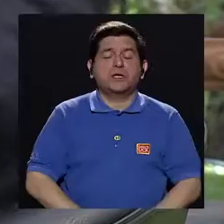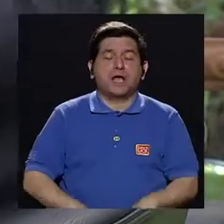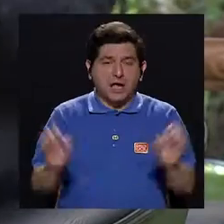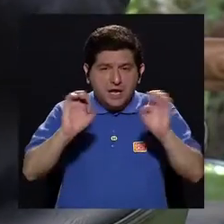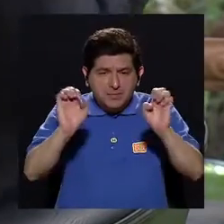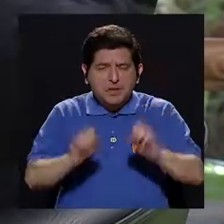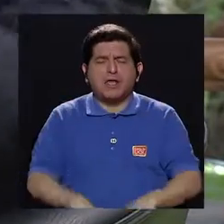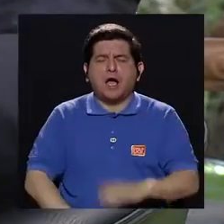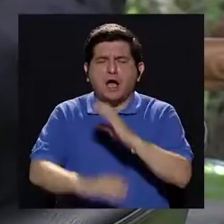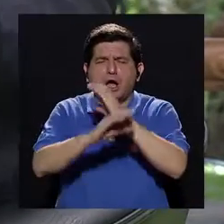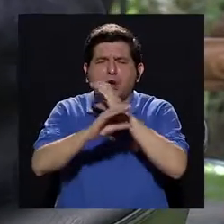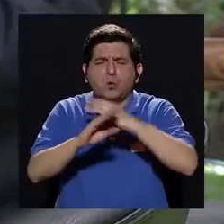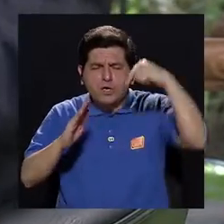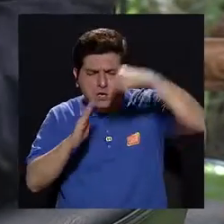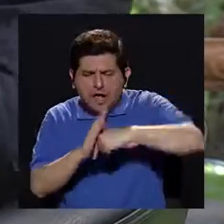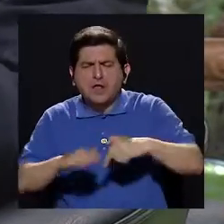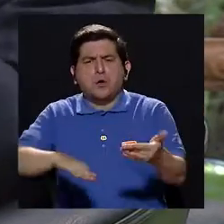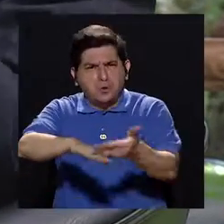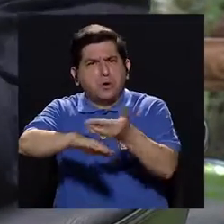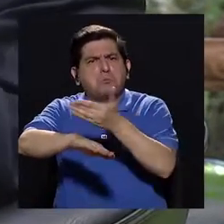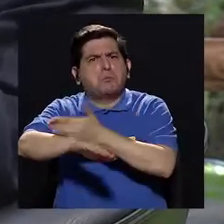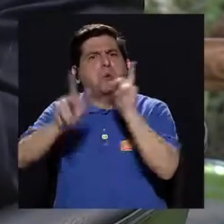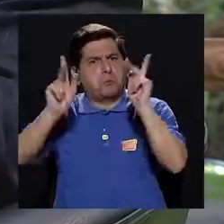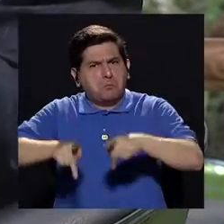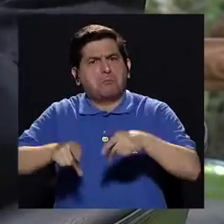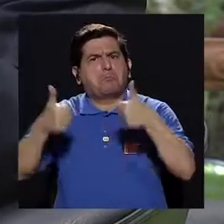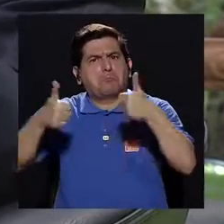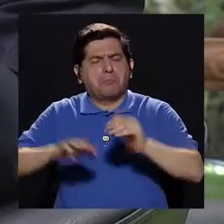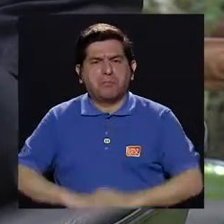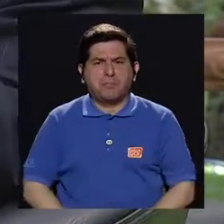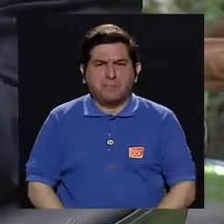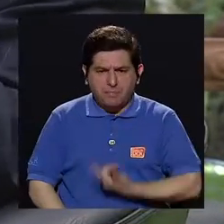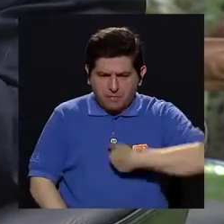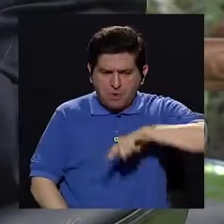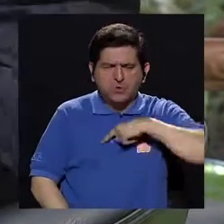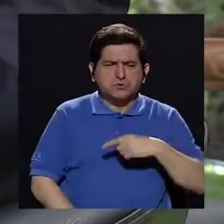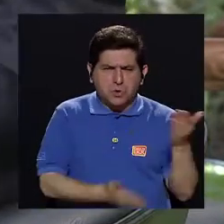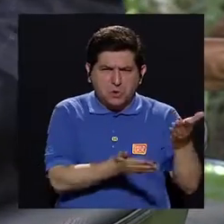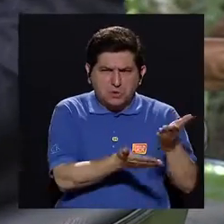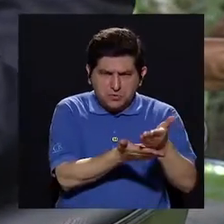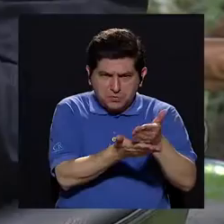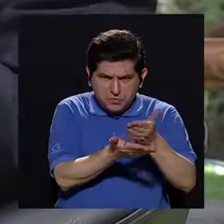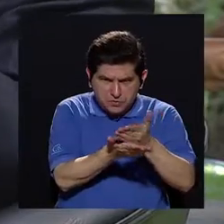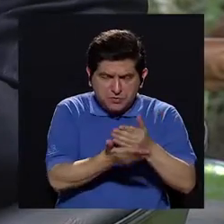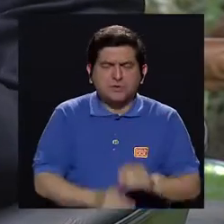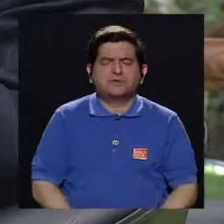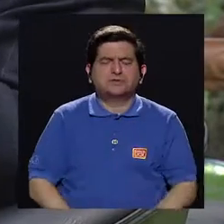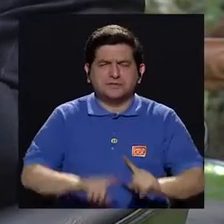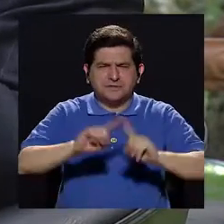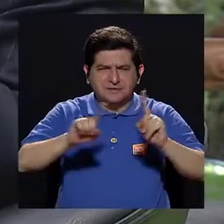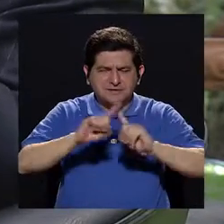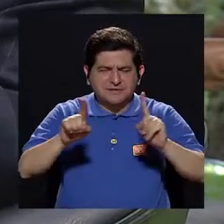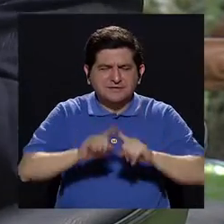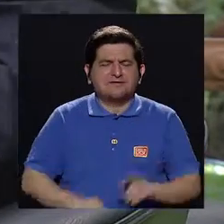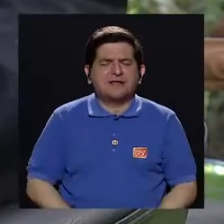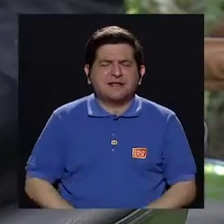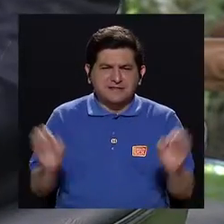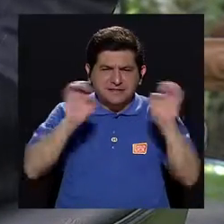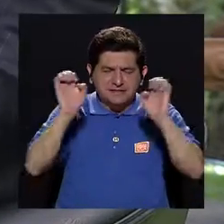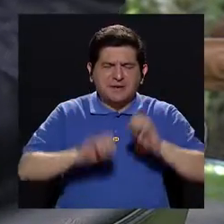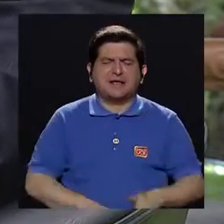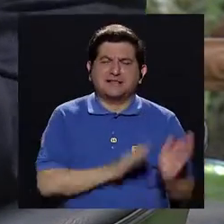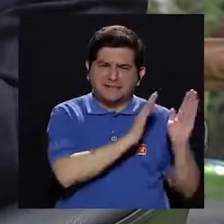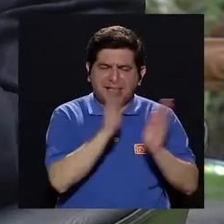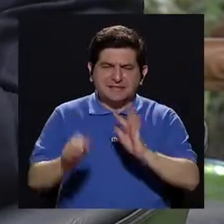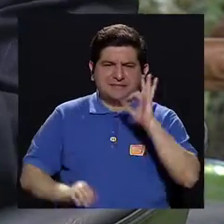emergencia, a cuidado intensivo y salió adelante el paciente. Nos hemos preparado muy bien para las verdaderas emergencias, pero para